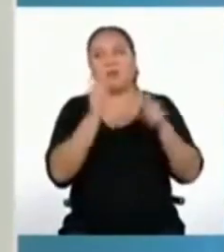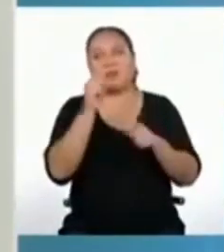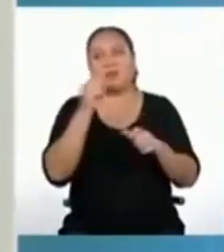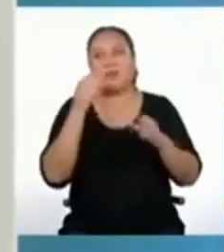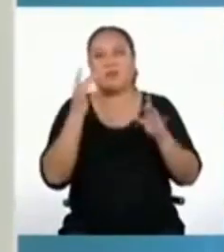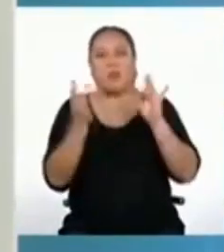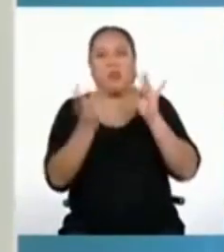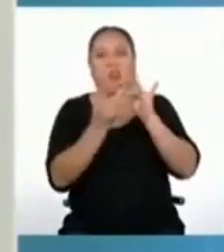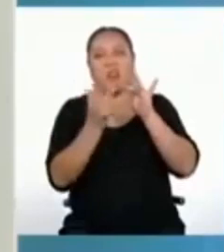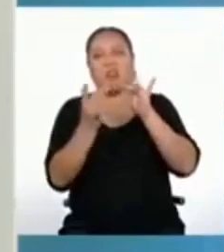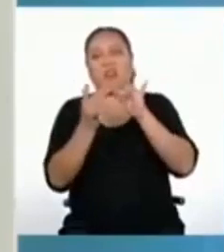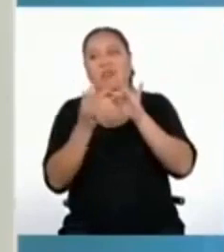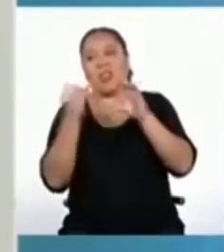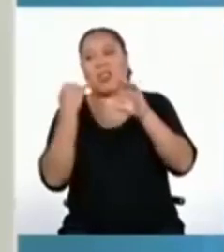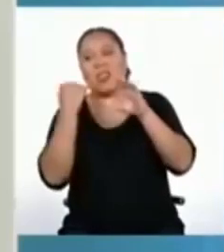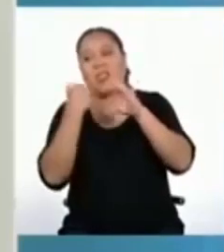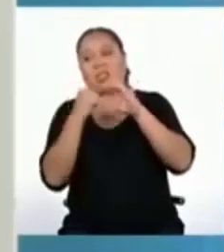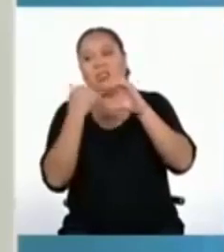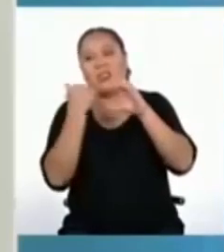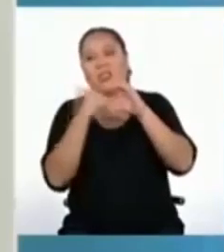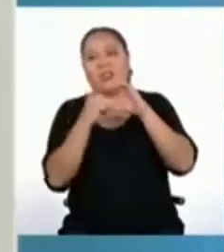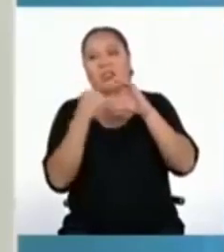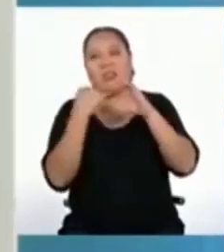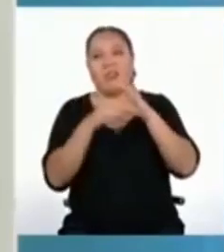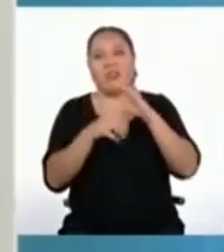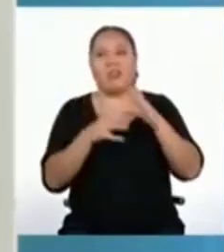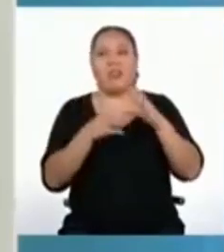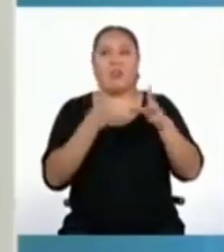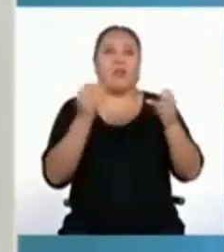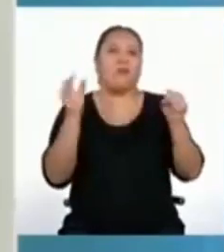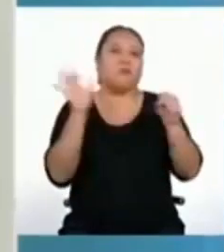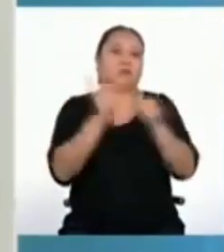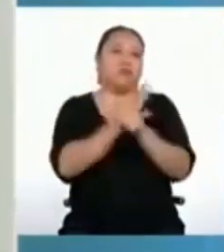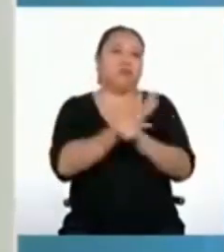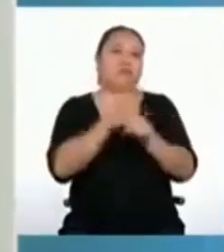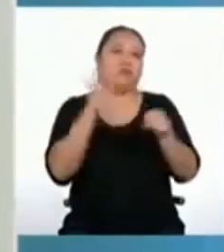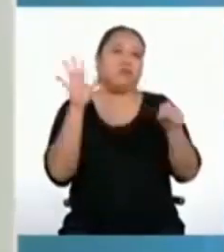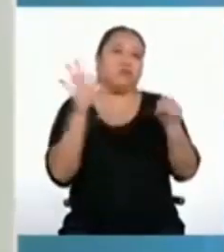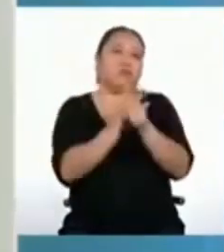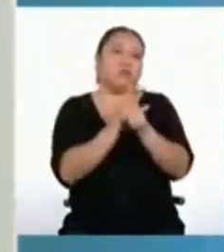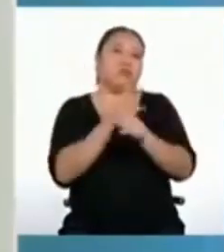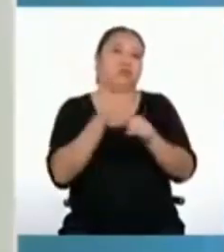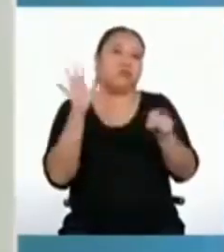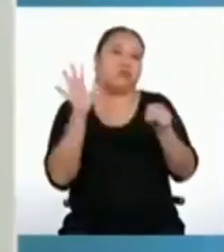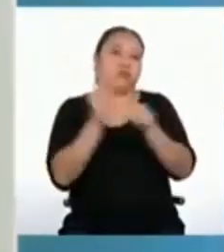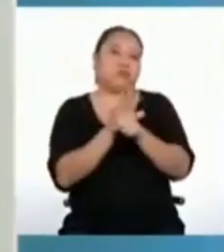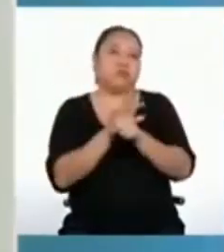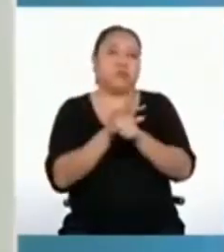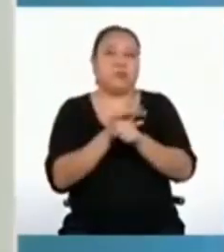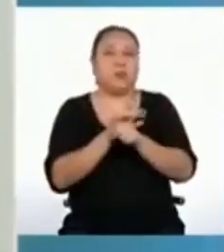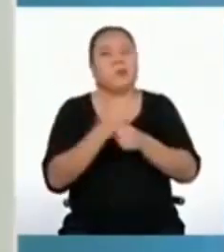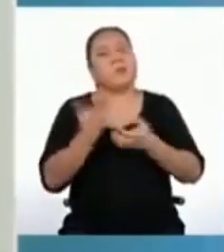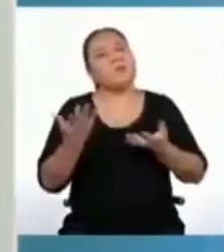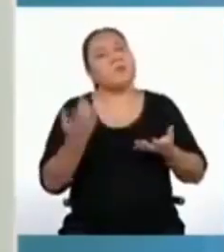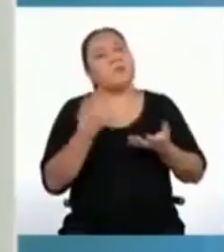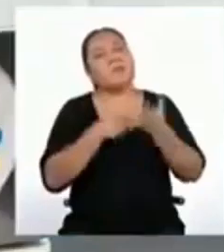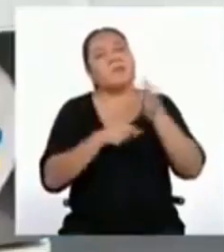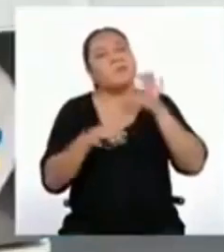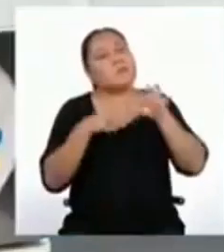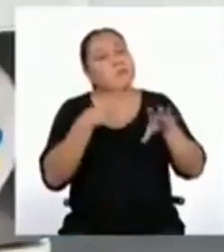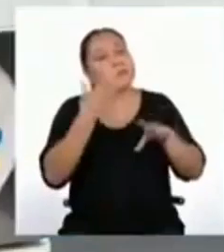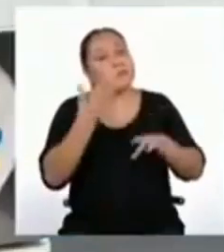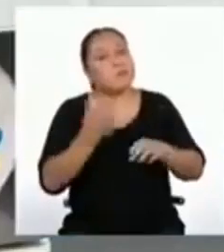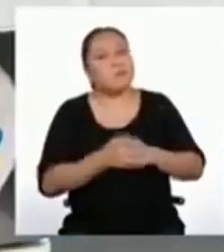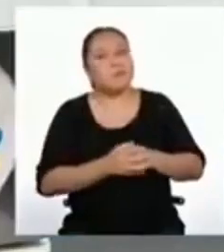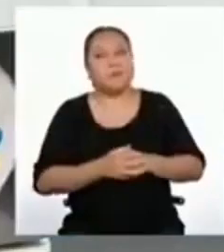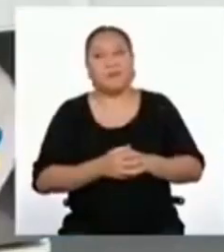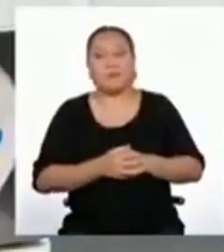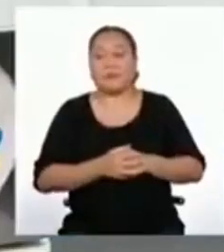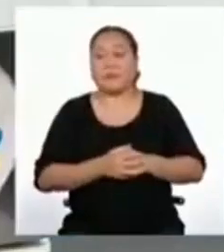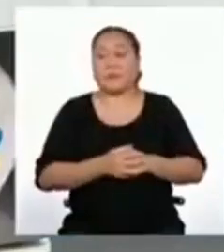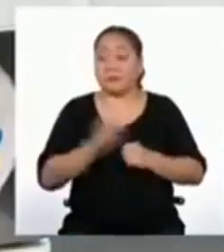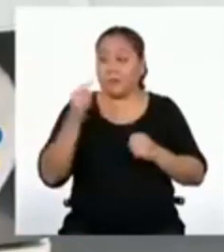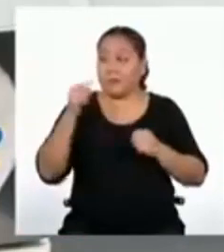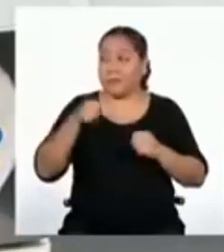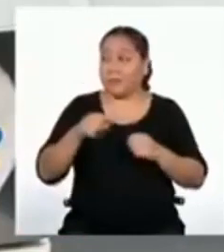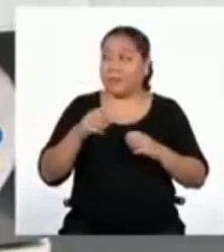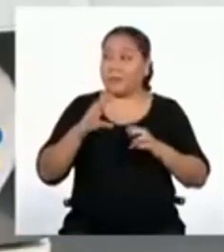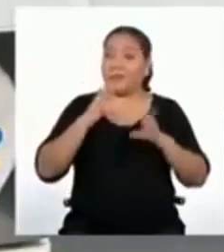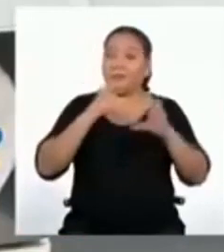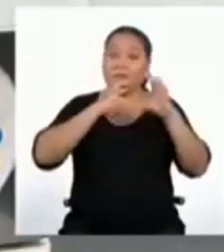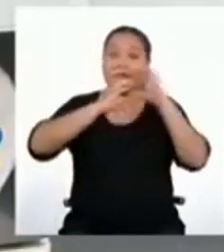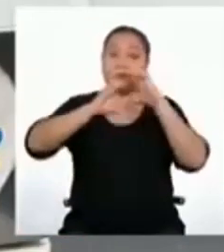anda conectada y la red se sobrecarga. Más bien, ¿en qué estábamos? Estábamos